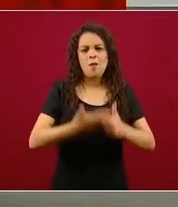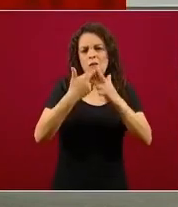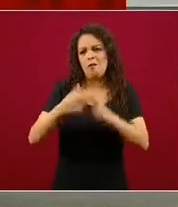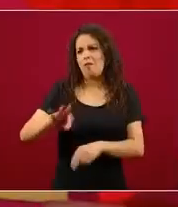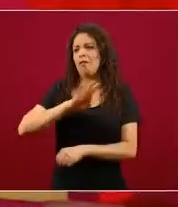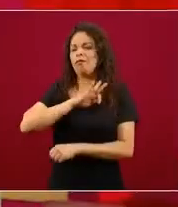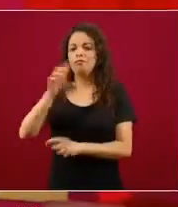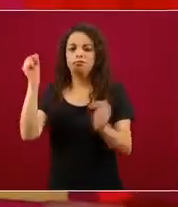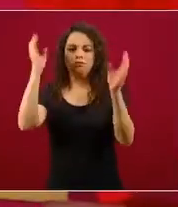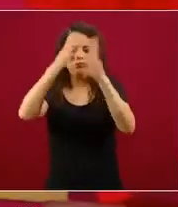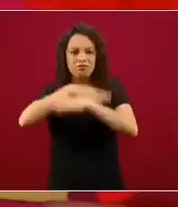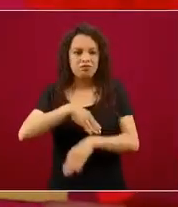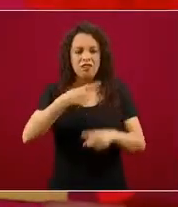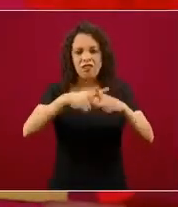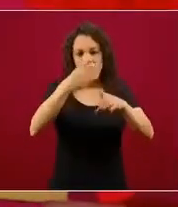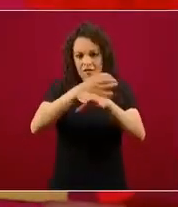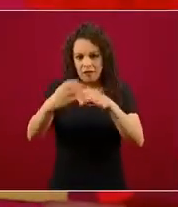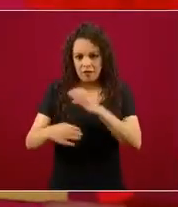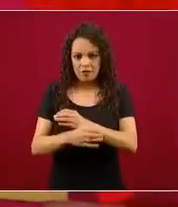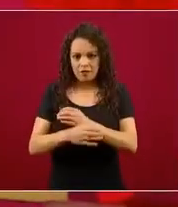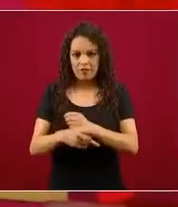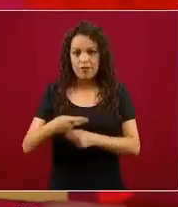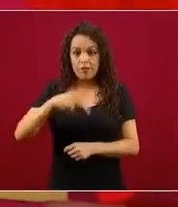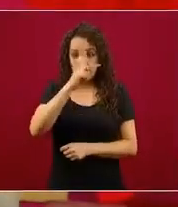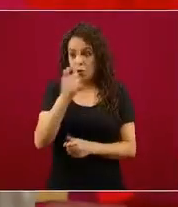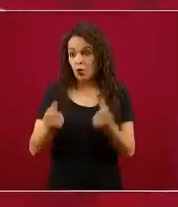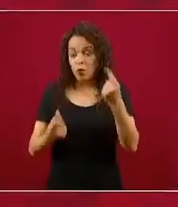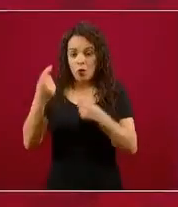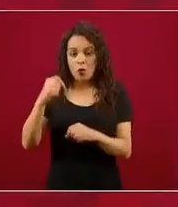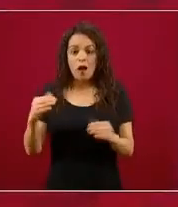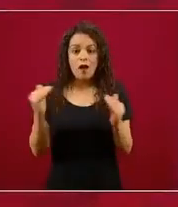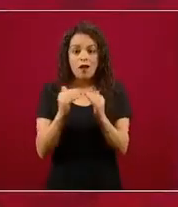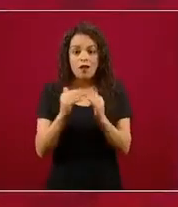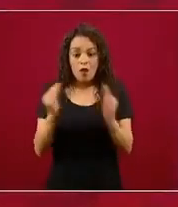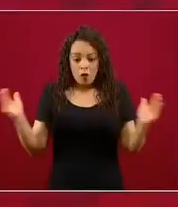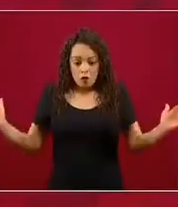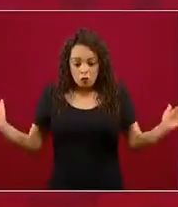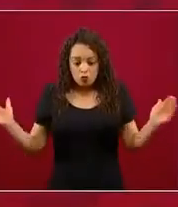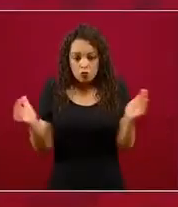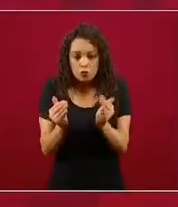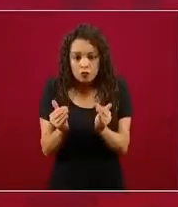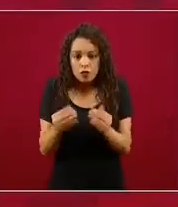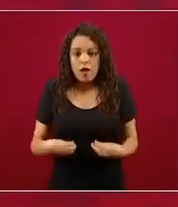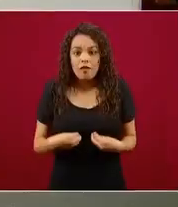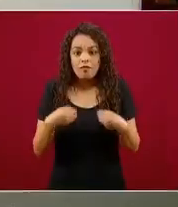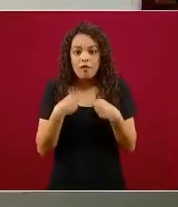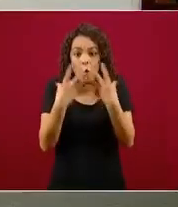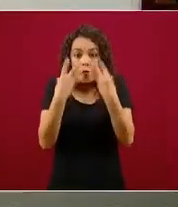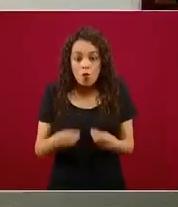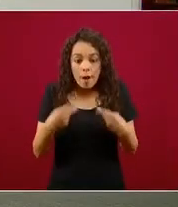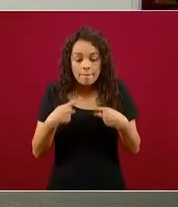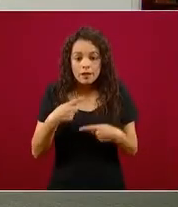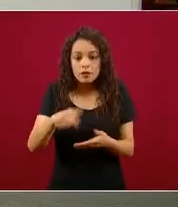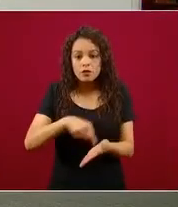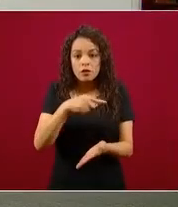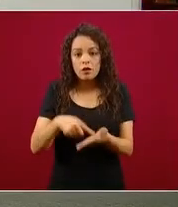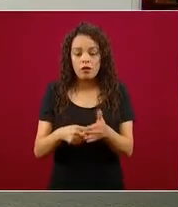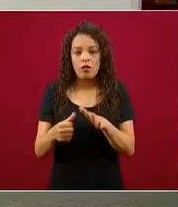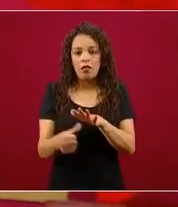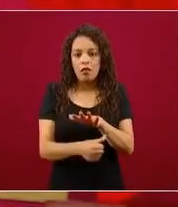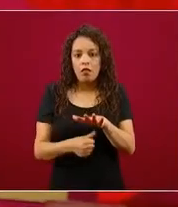con muchos miembros de la familia y el contacto estrecho empieza a causar una serie de alteraciones